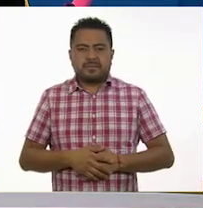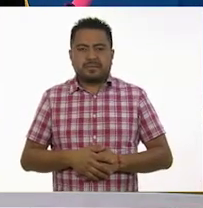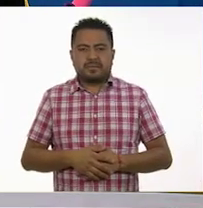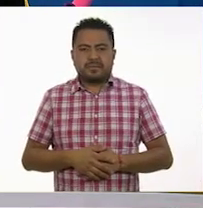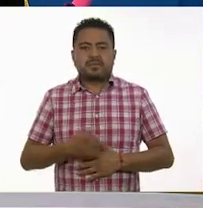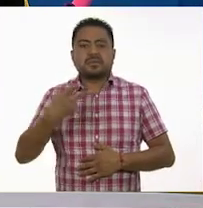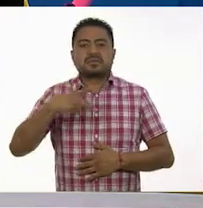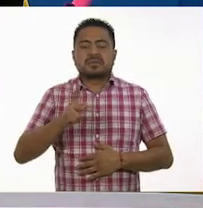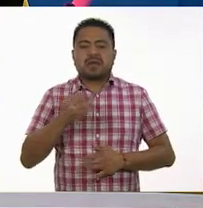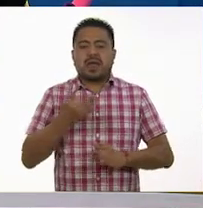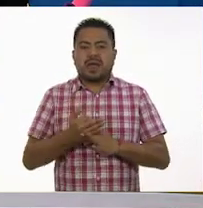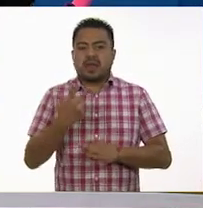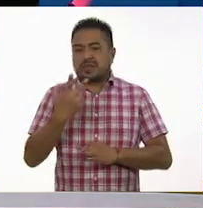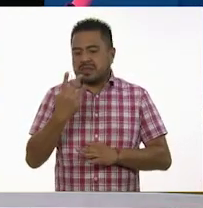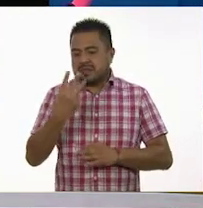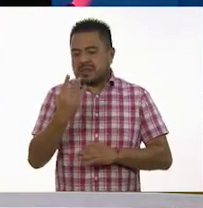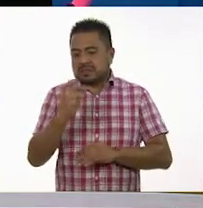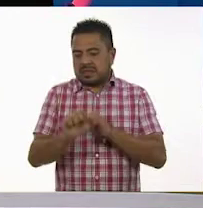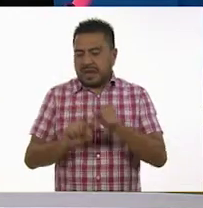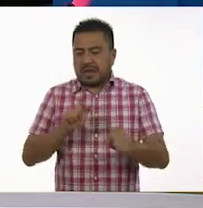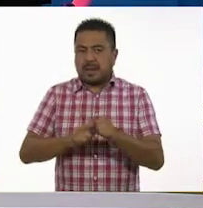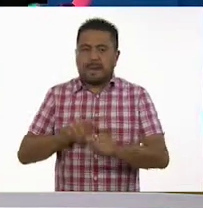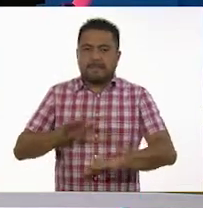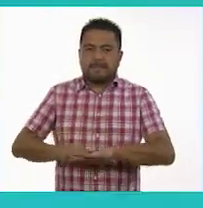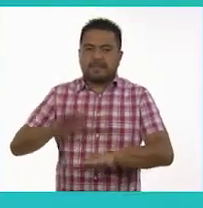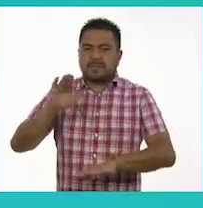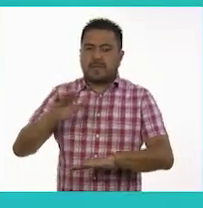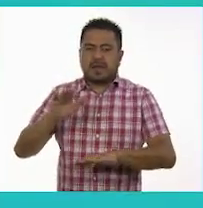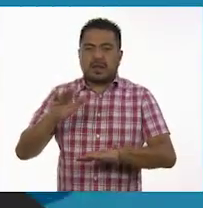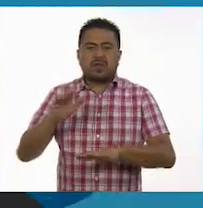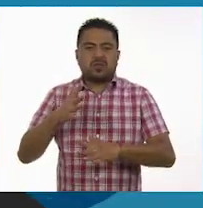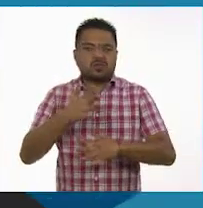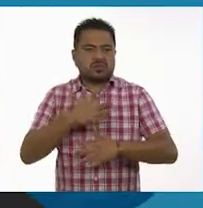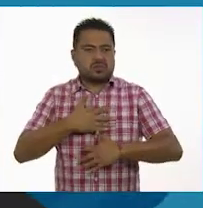También nos quedan tres animalitos más. Un gorila. Un gorila.